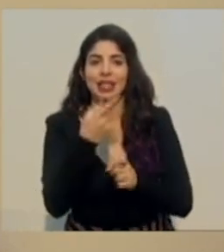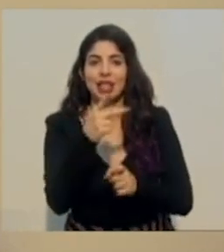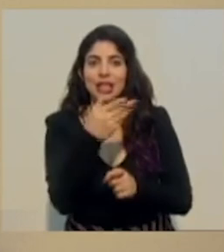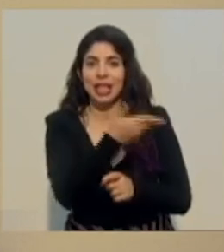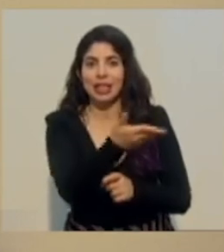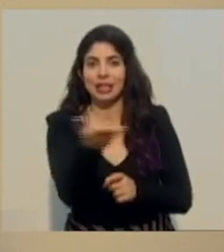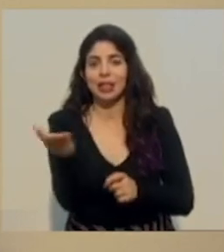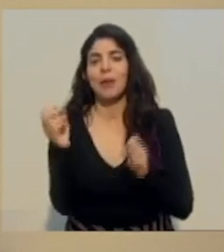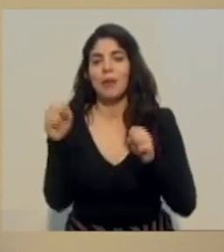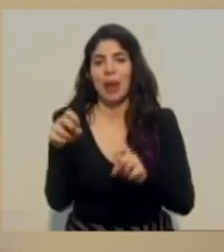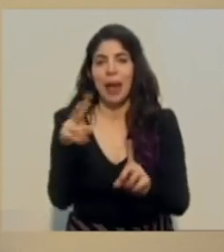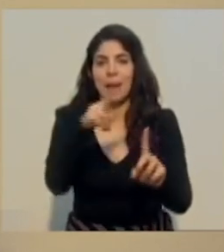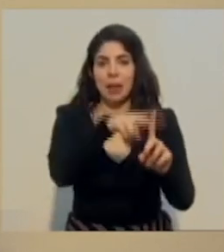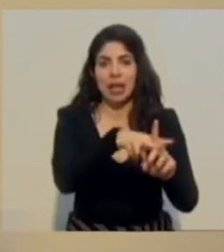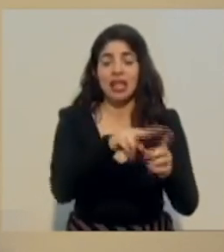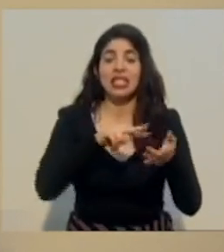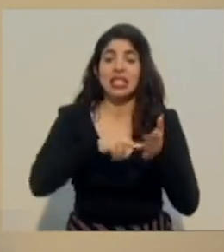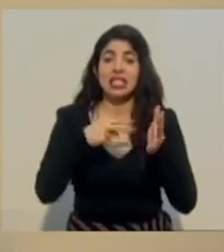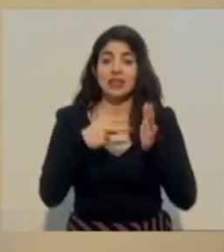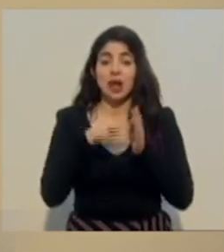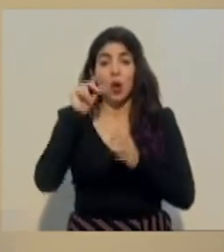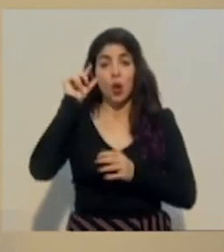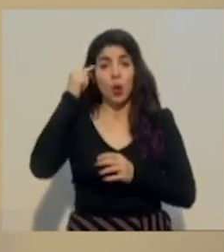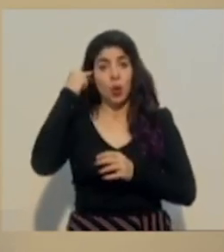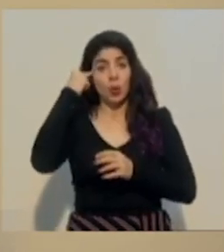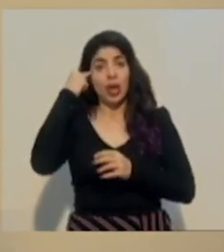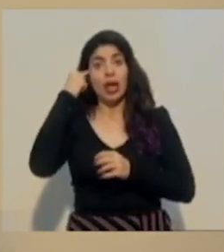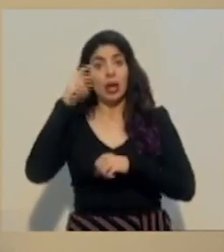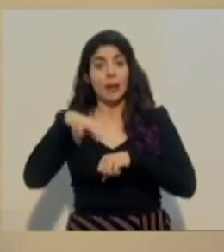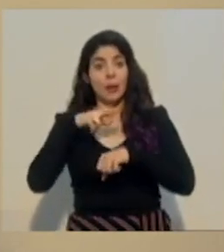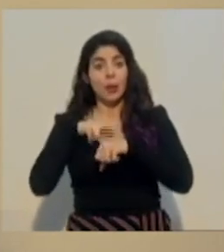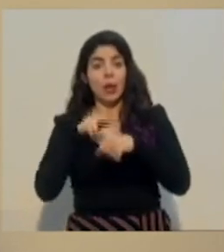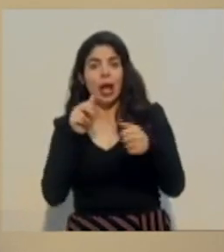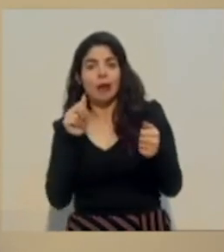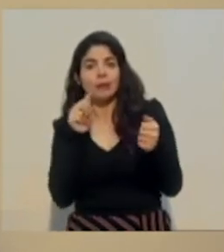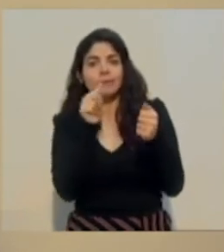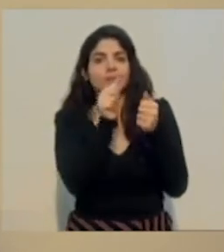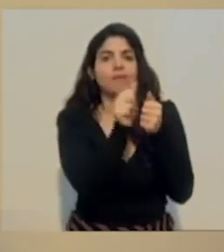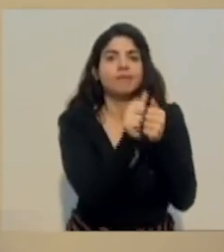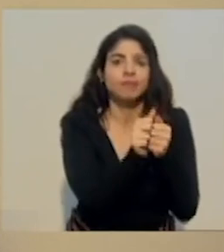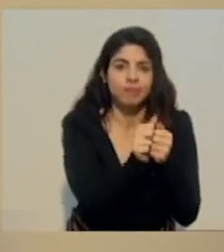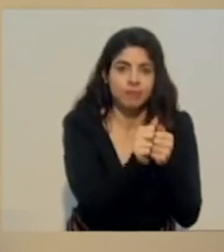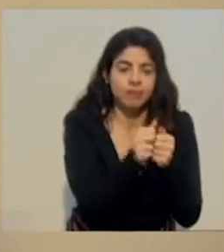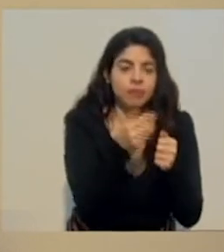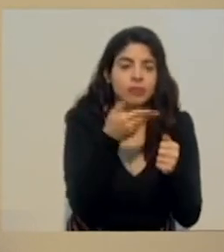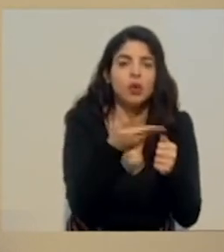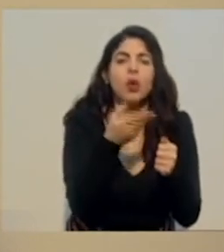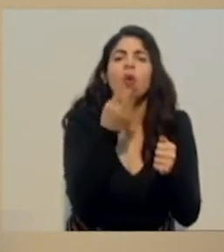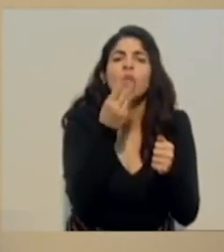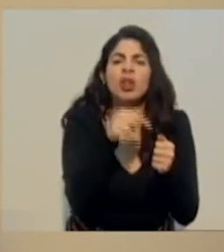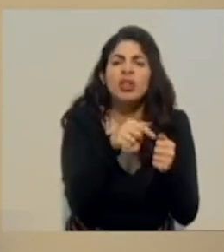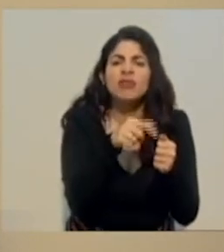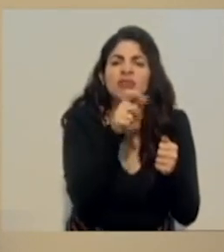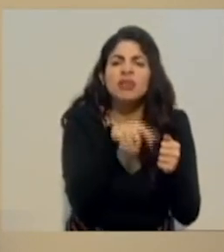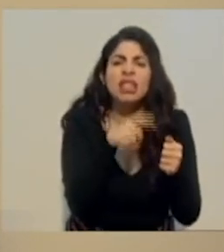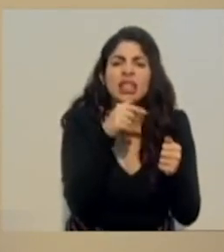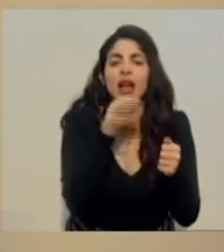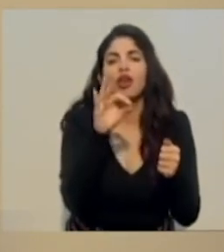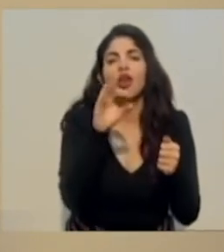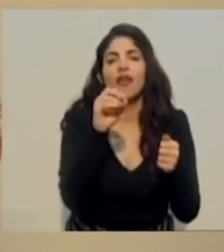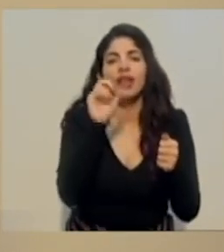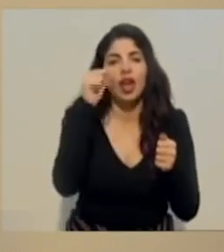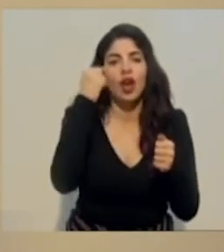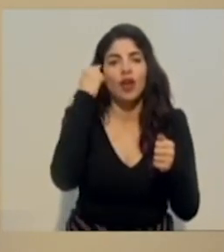Ese es un acompañamiento que va a dar el Gobierno de la República a la par de 90, los 90 gobiernos